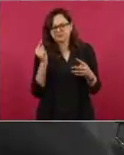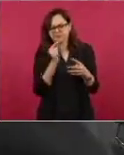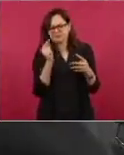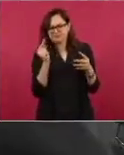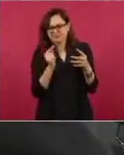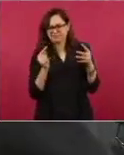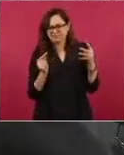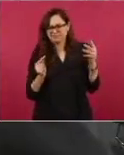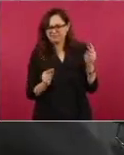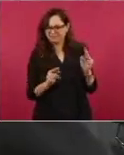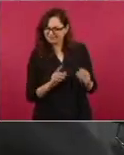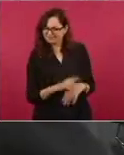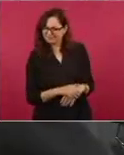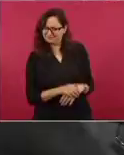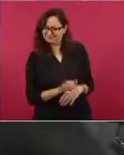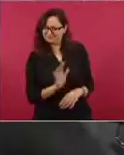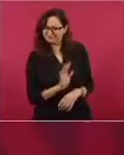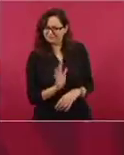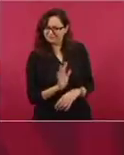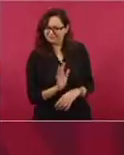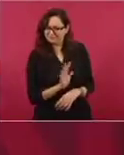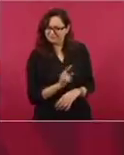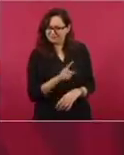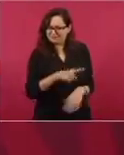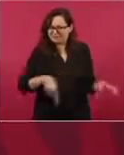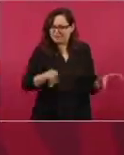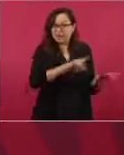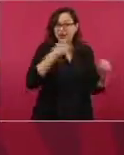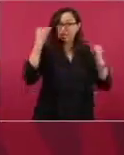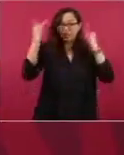La vida pública tiene que ser cada vez más pública.